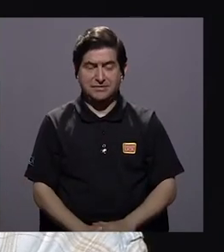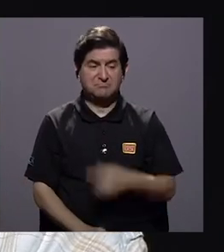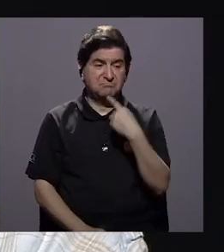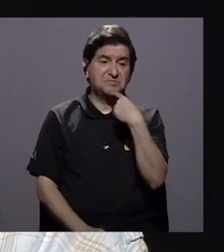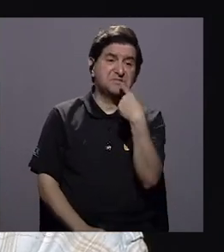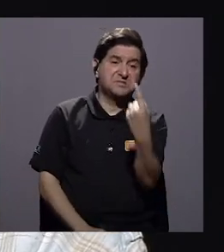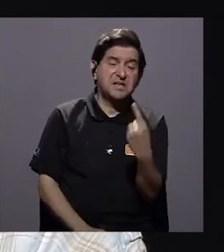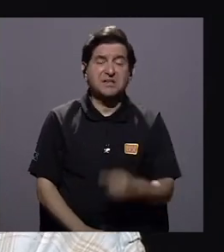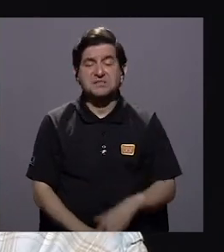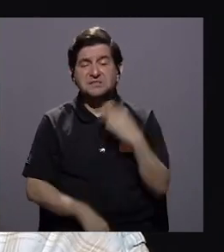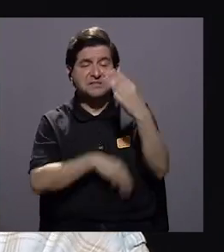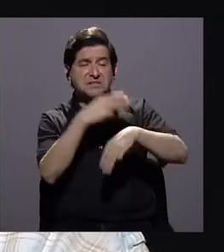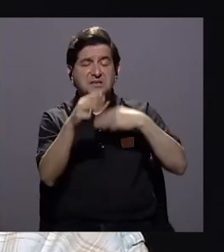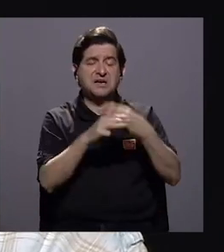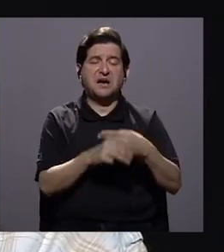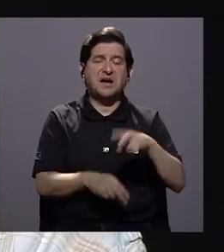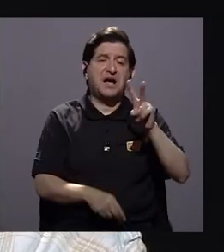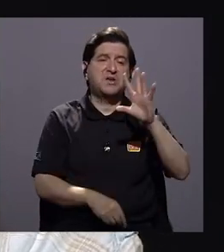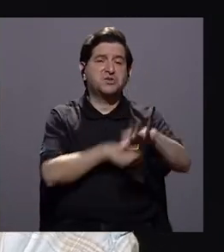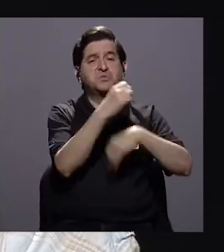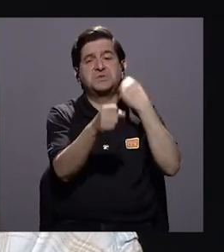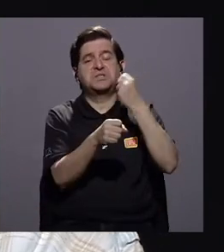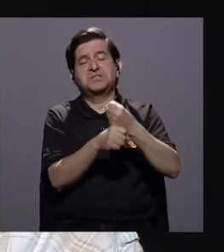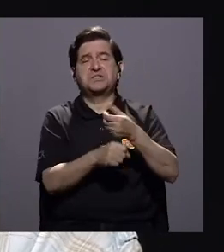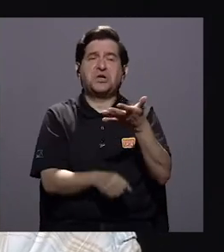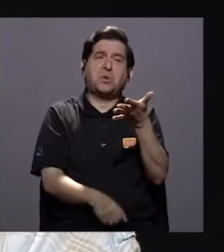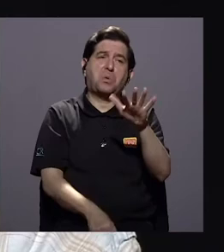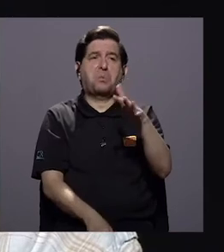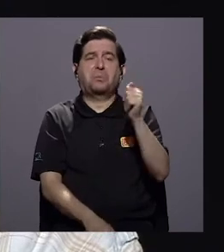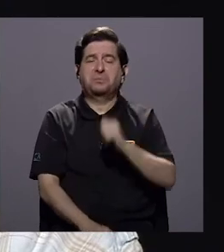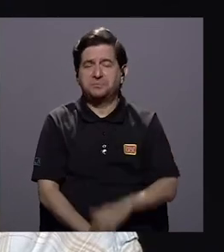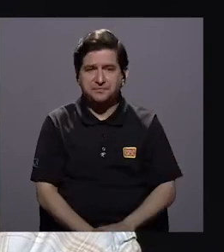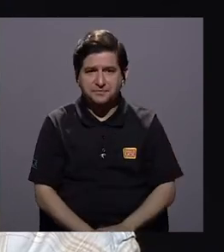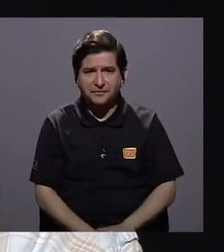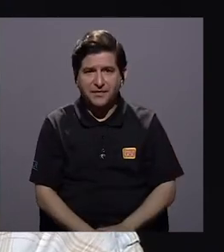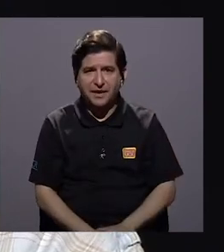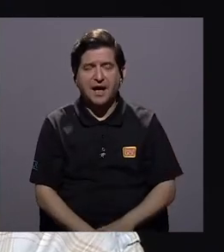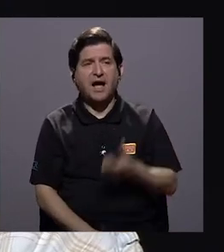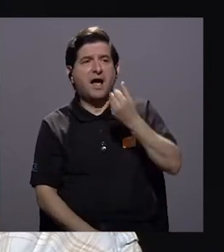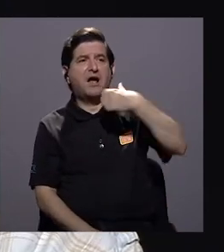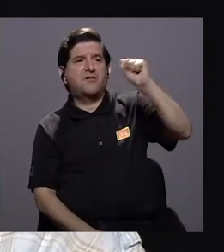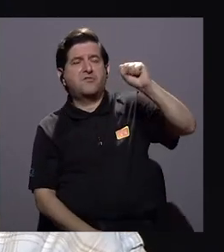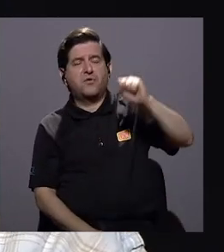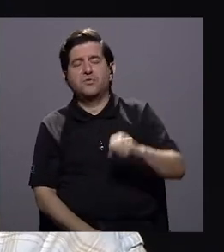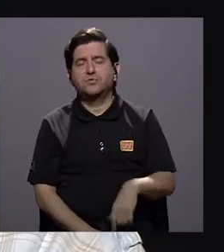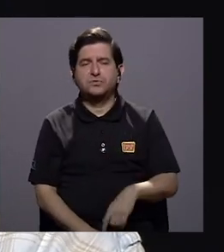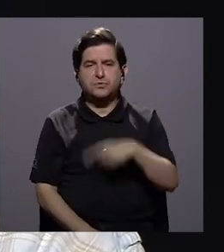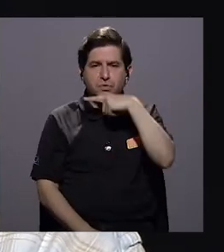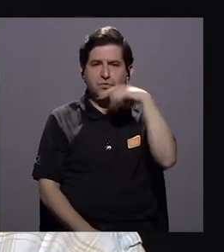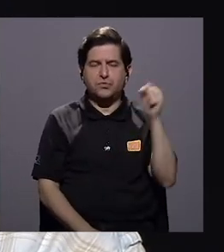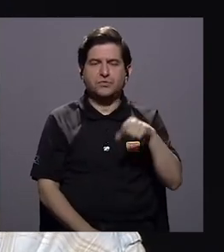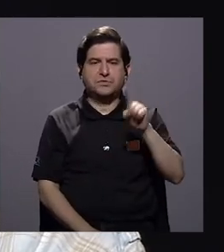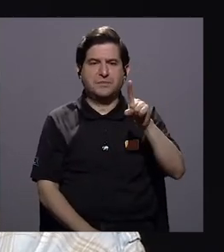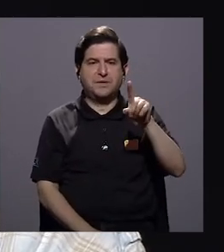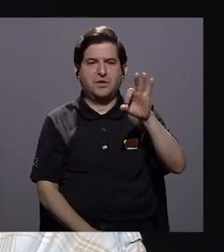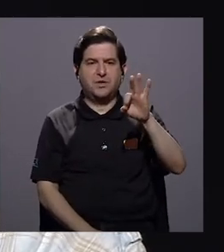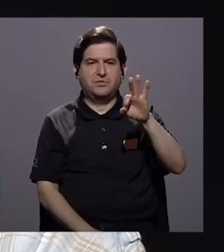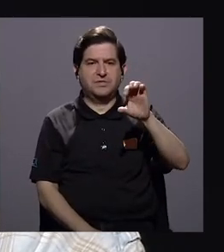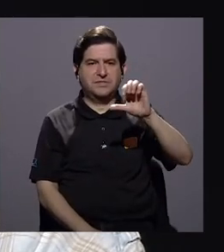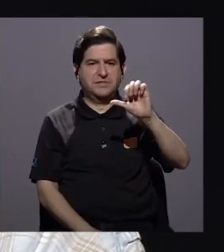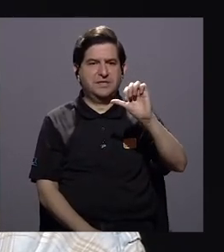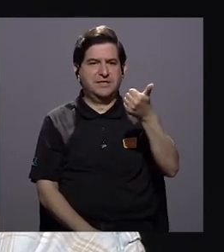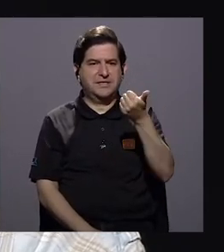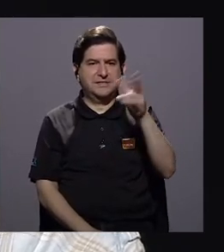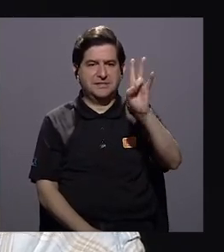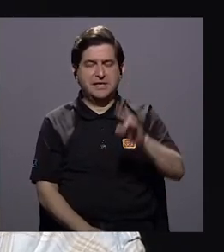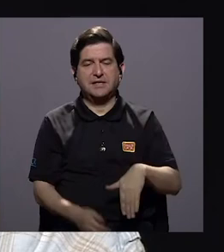mencionaban a nivel mundial cada 25 años, más o menos. Entonces, si vemos la Revolución Rusa del 17, después vemos